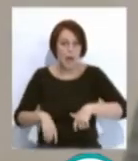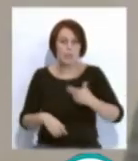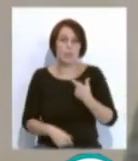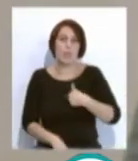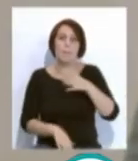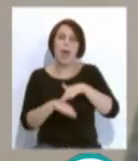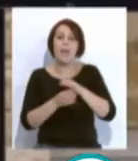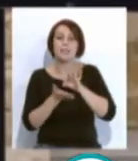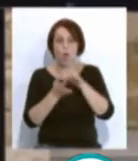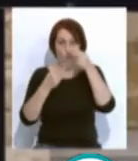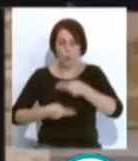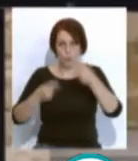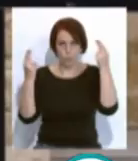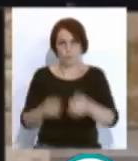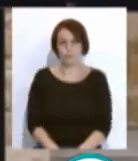de servicio público.